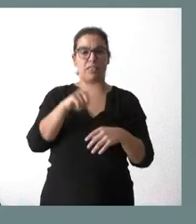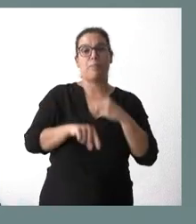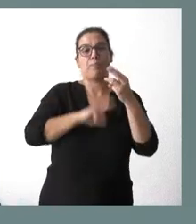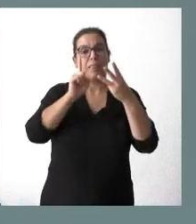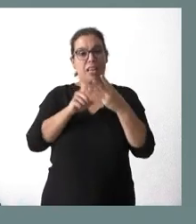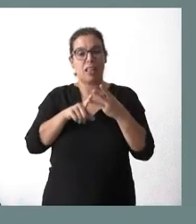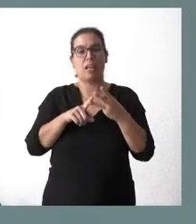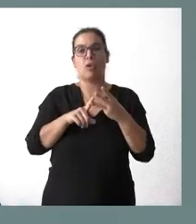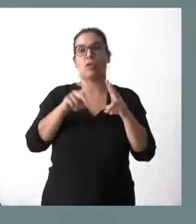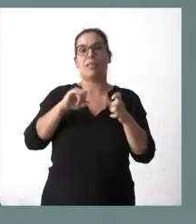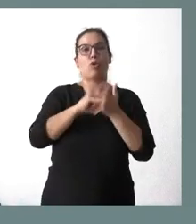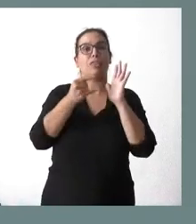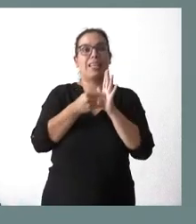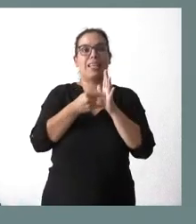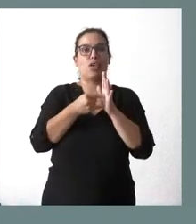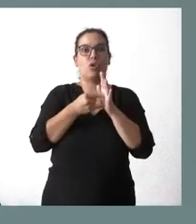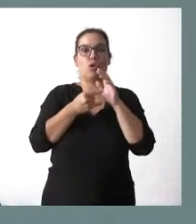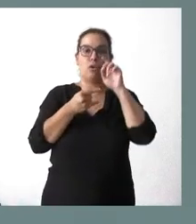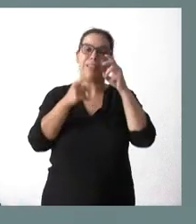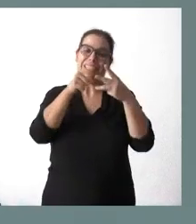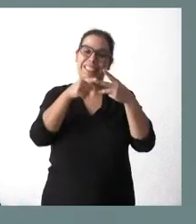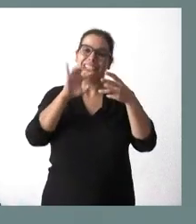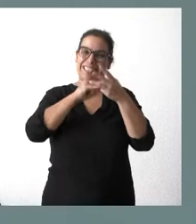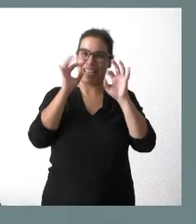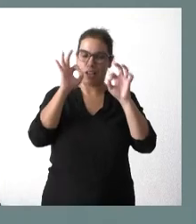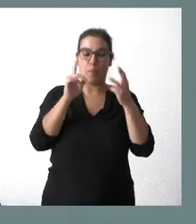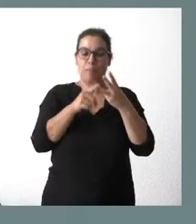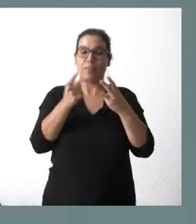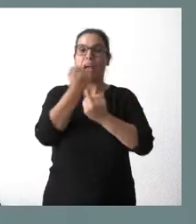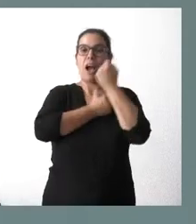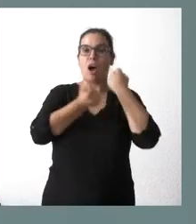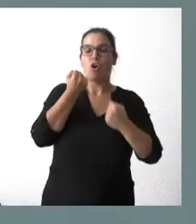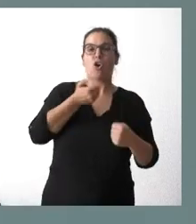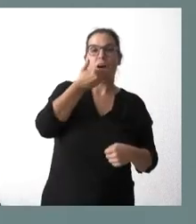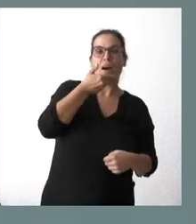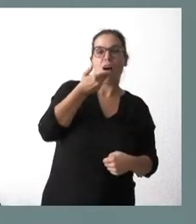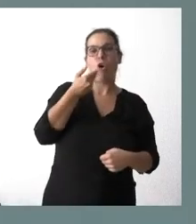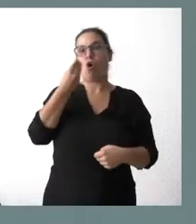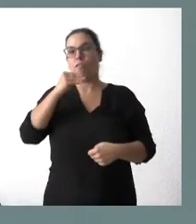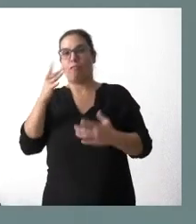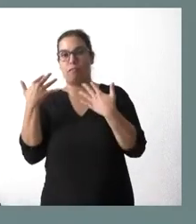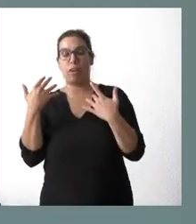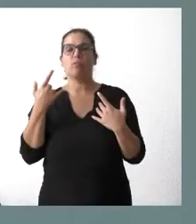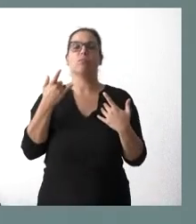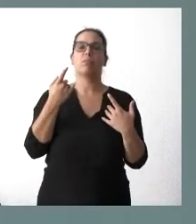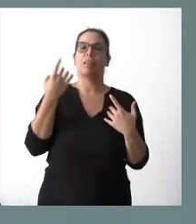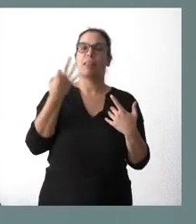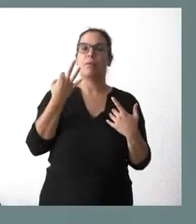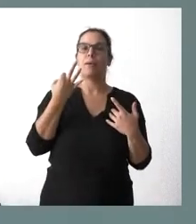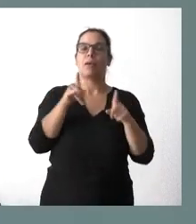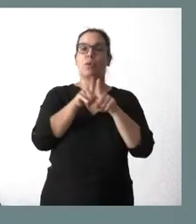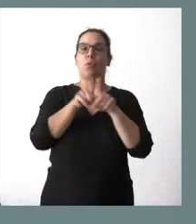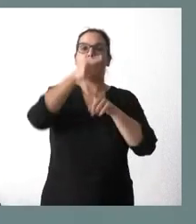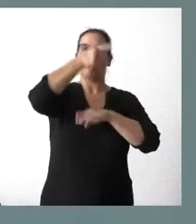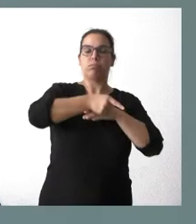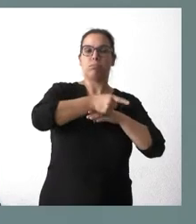–son más técnicos, por así decirlo–, un tercer eje, el de ahorro en calefacción y refrigeración, donde insistimos en la idea de que sea preceptivo para el